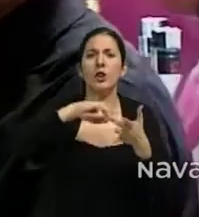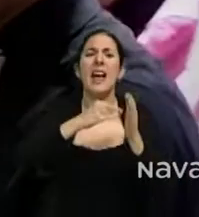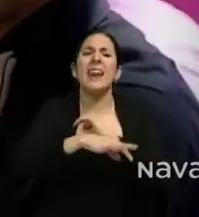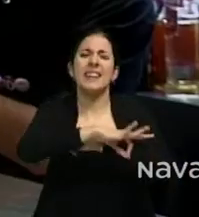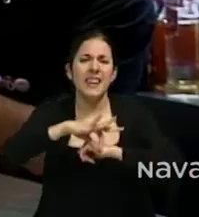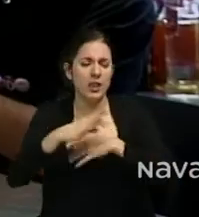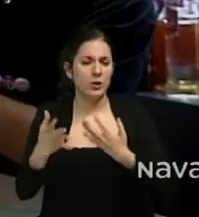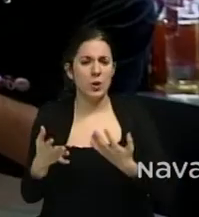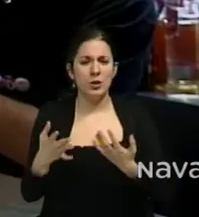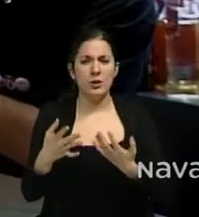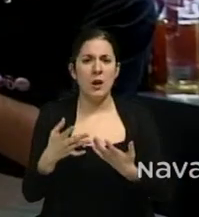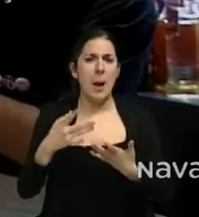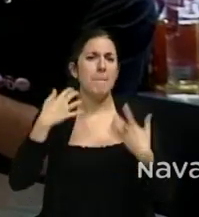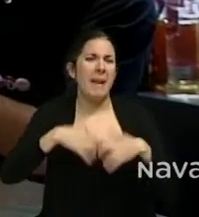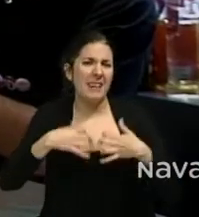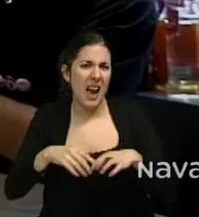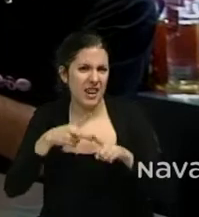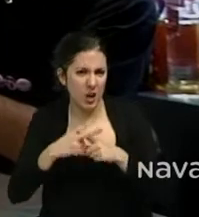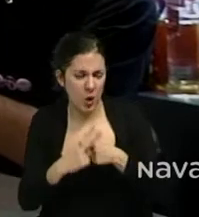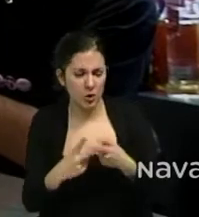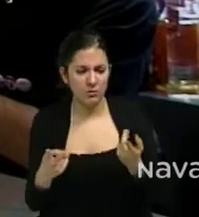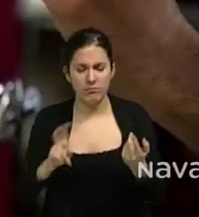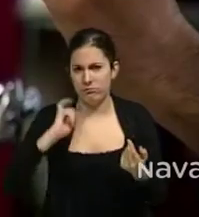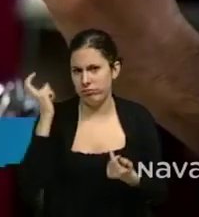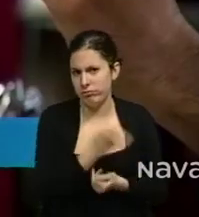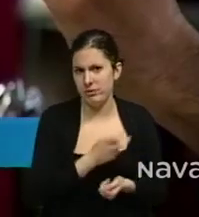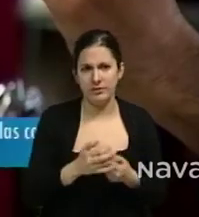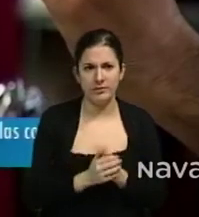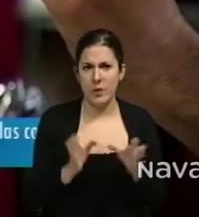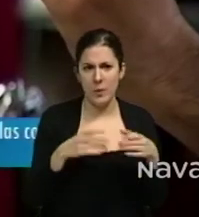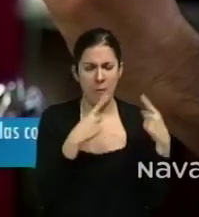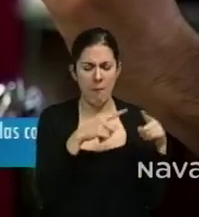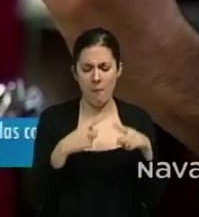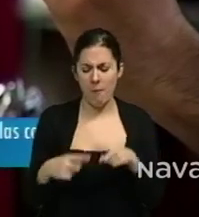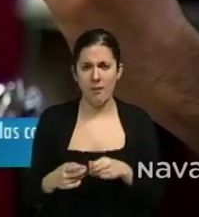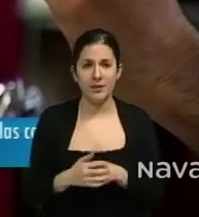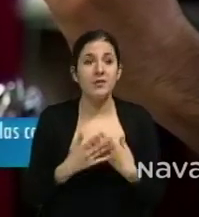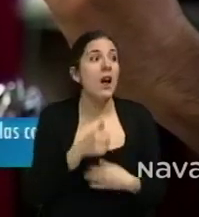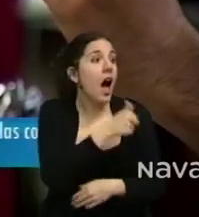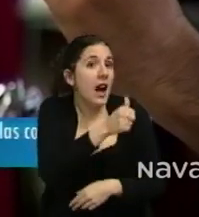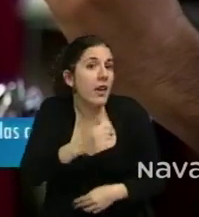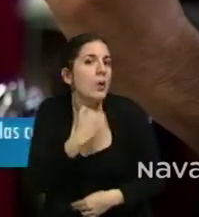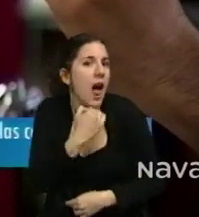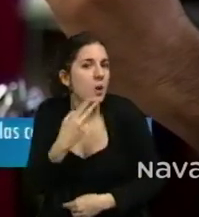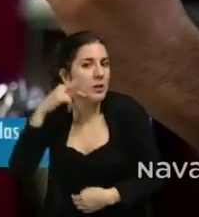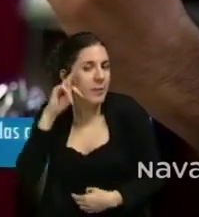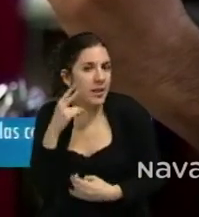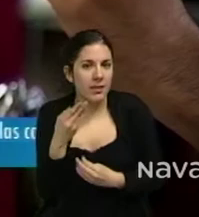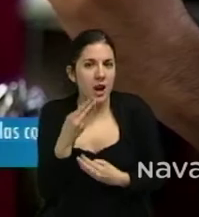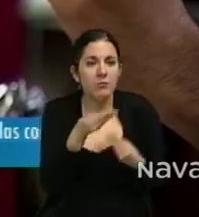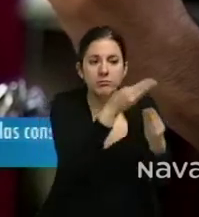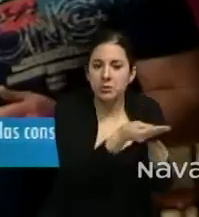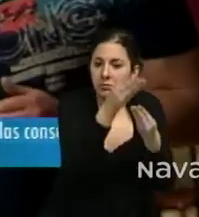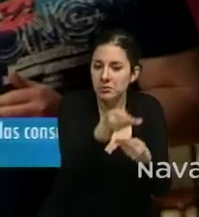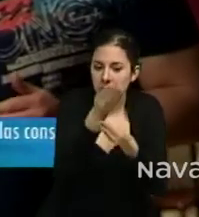arquitectos, arquitectos, mecánicos, somos un grupo muy heterogéneo y al final cada uno aportaba su granito, su punto de vista, su